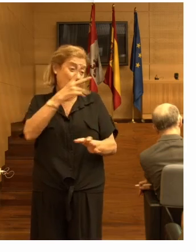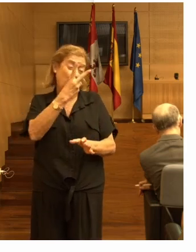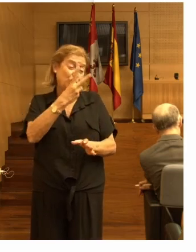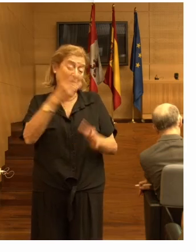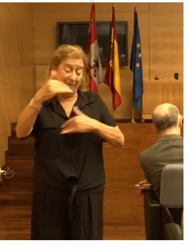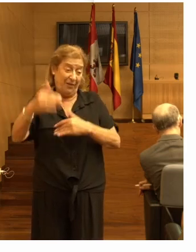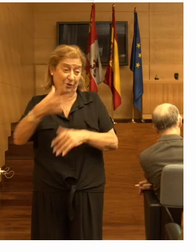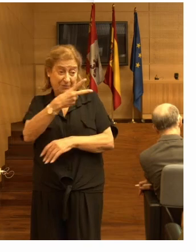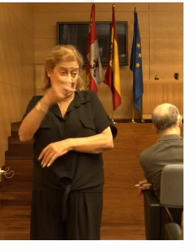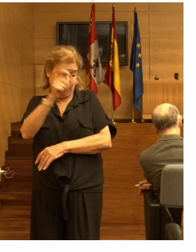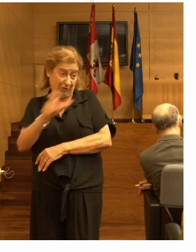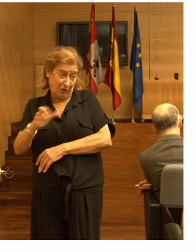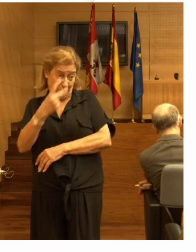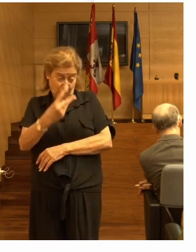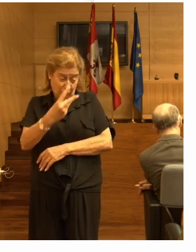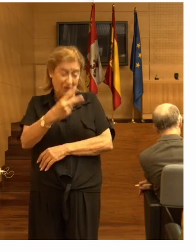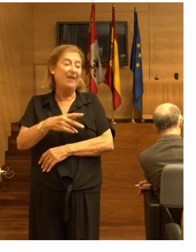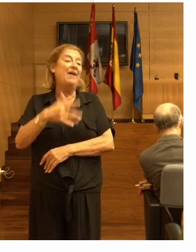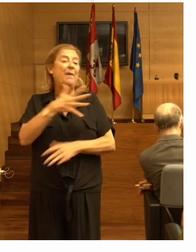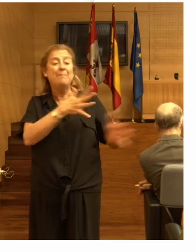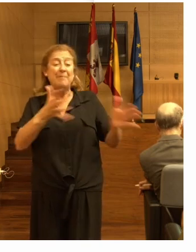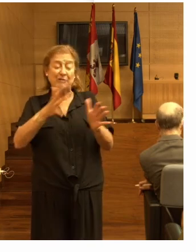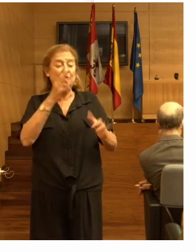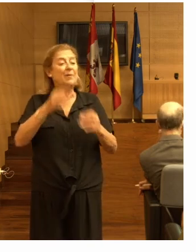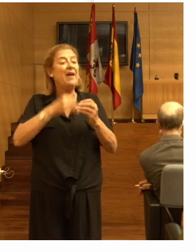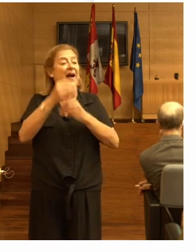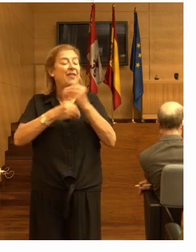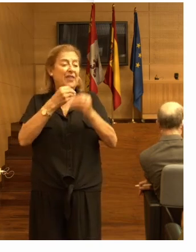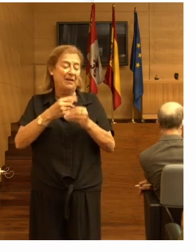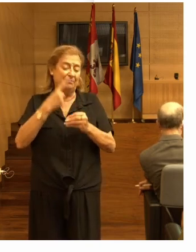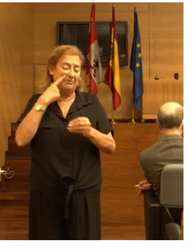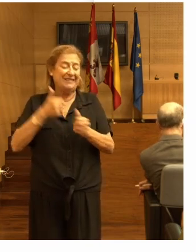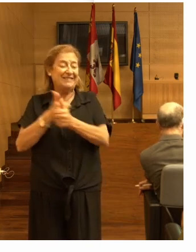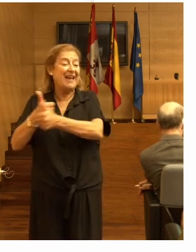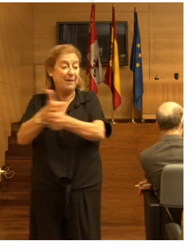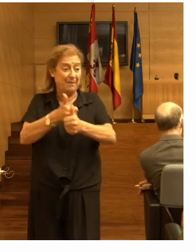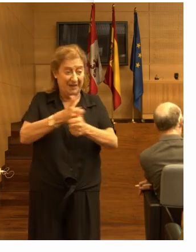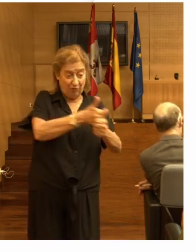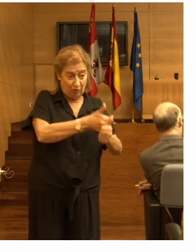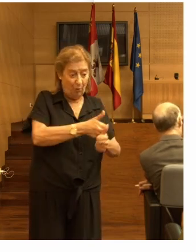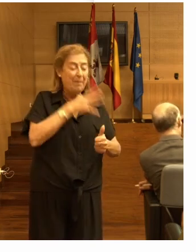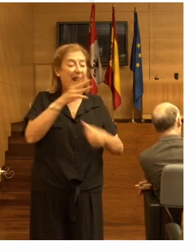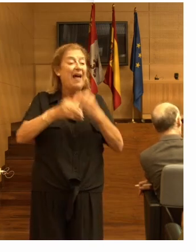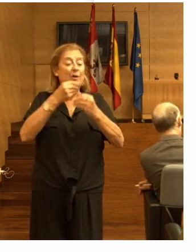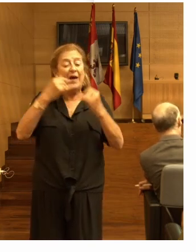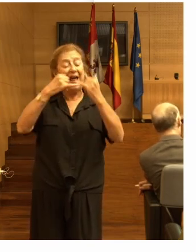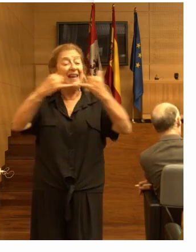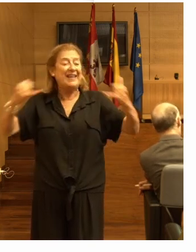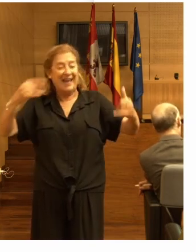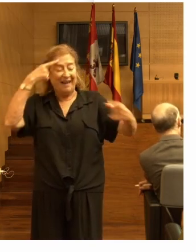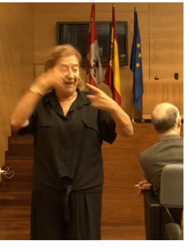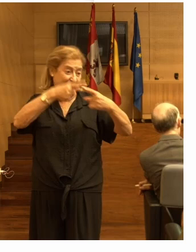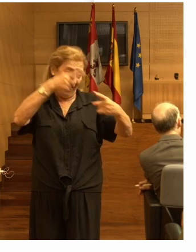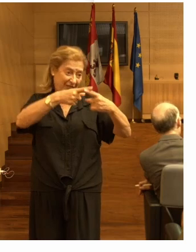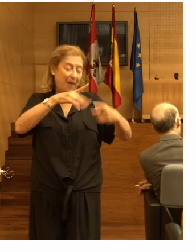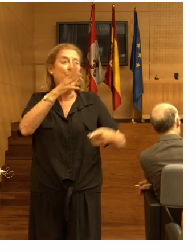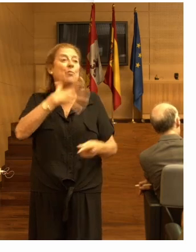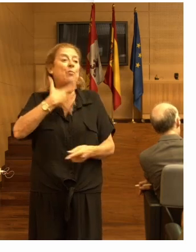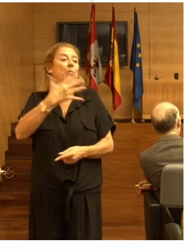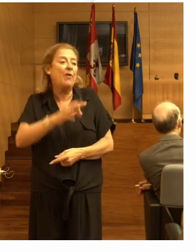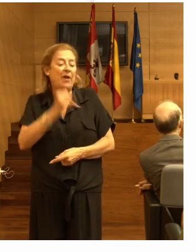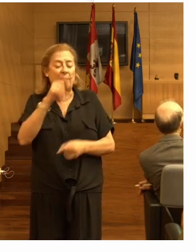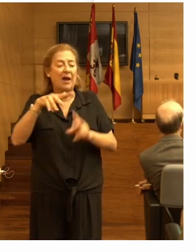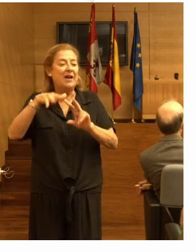más o menos. Y se tiene que hacer una monitorización, un seguimiento para establecer una línea de referencia, porque puede haber una